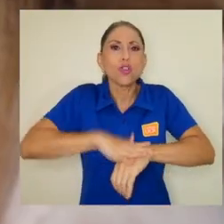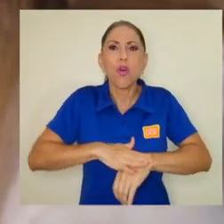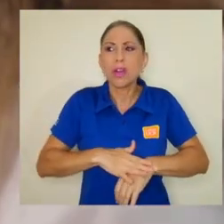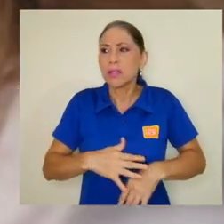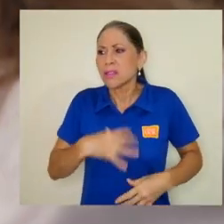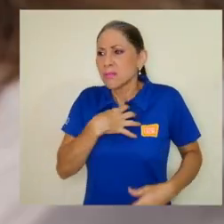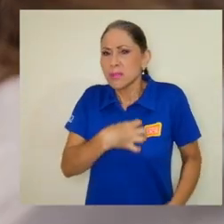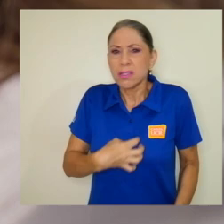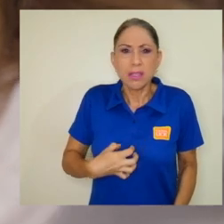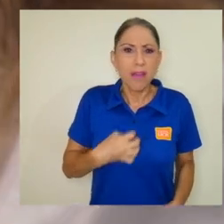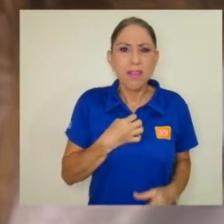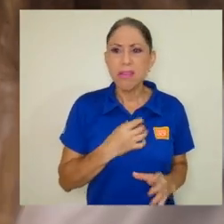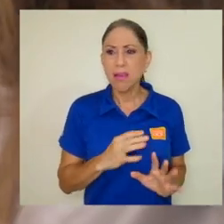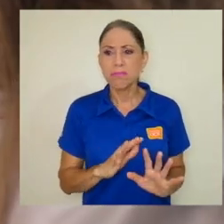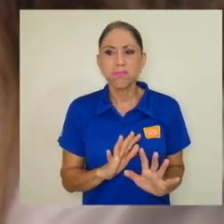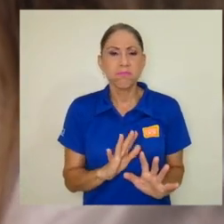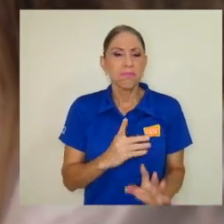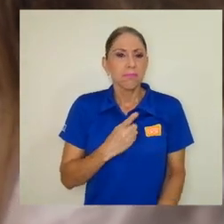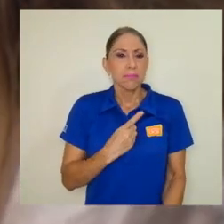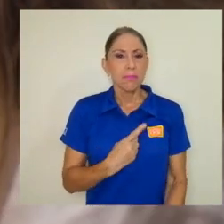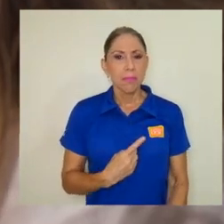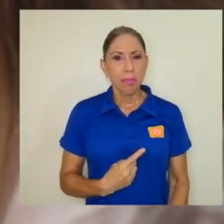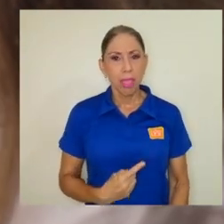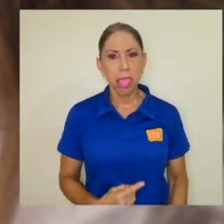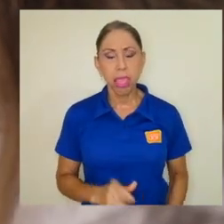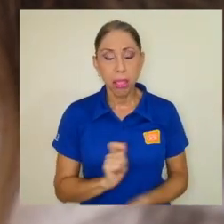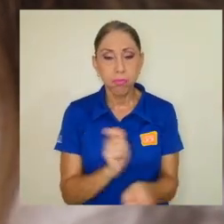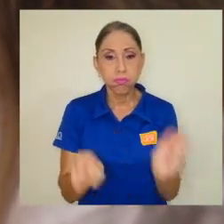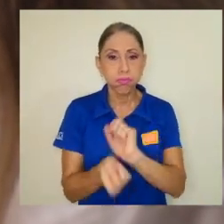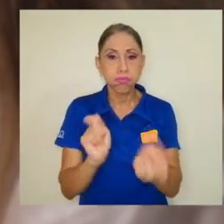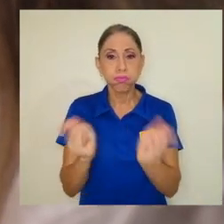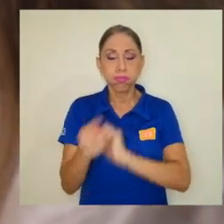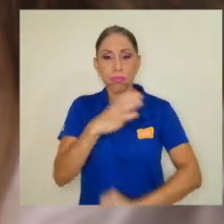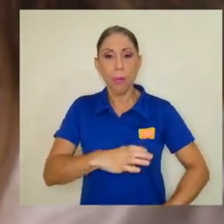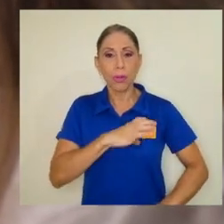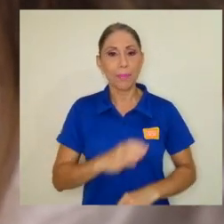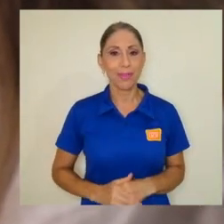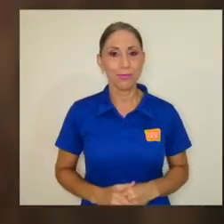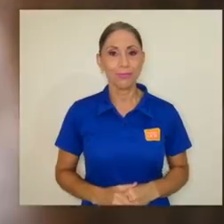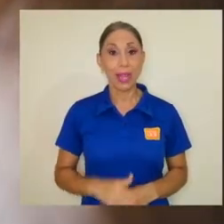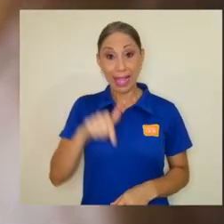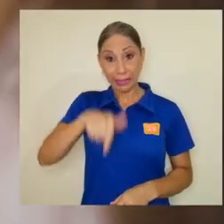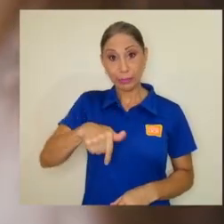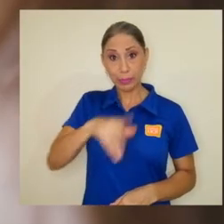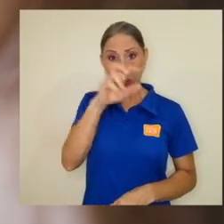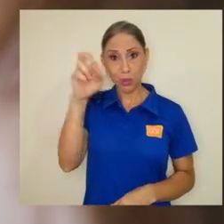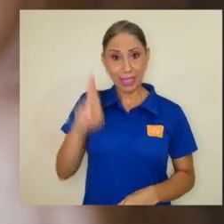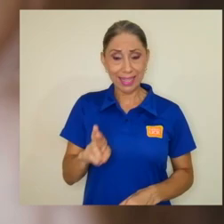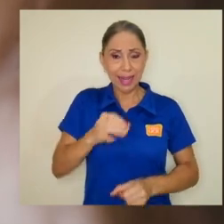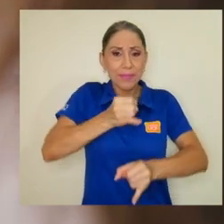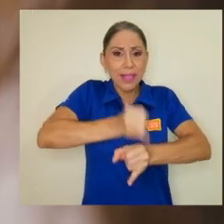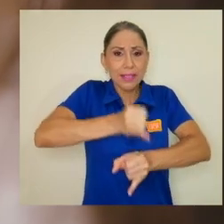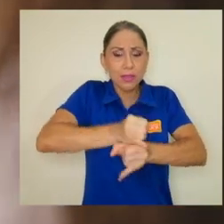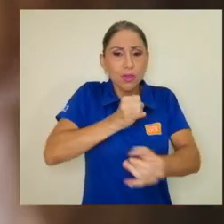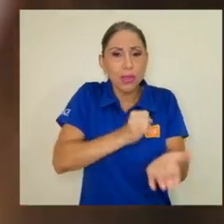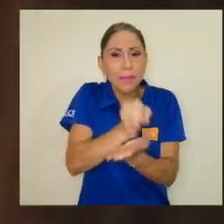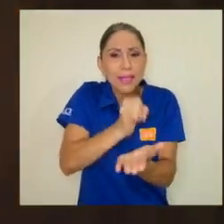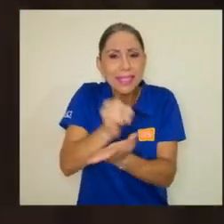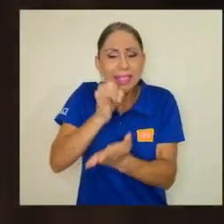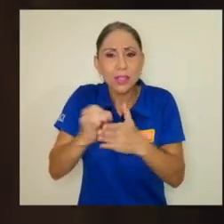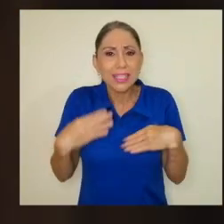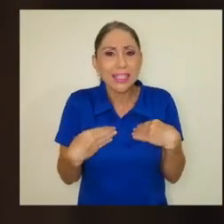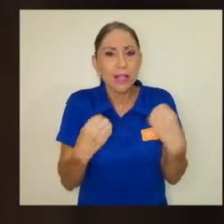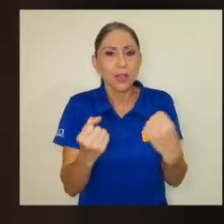irritabilidad, apatía, depresión, cambios en el comportamiento. En Costa Rica, el Instituto de